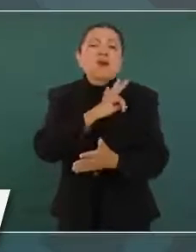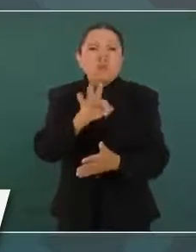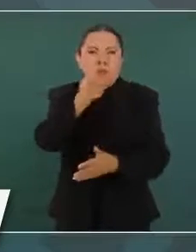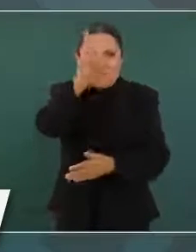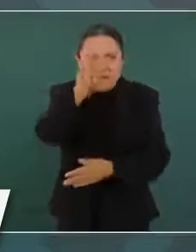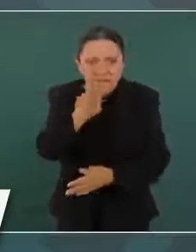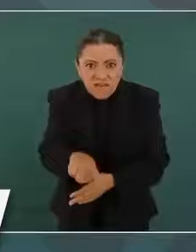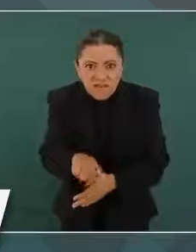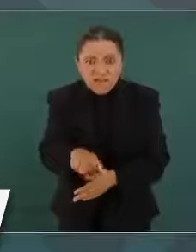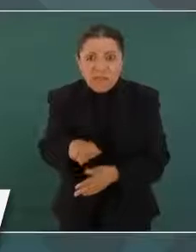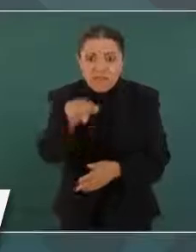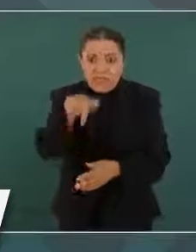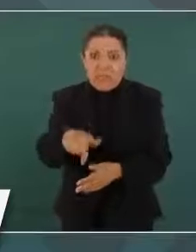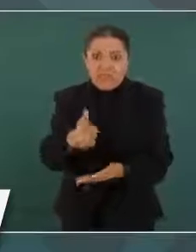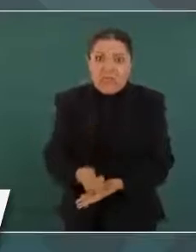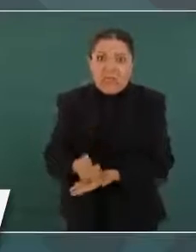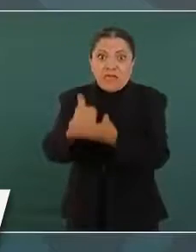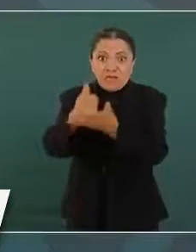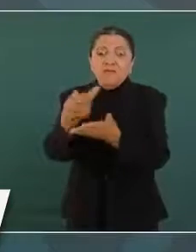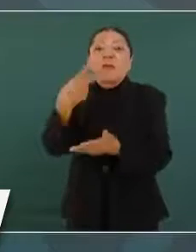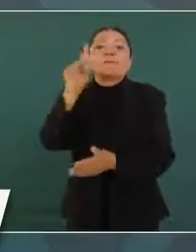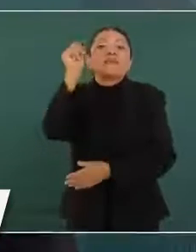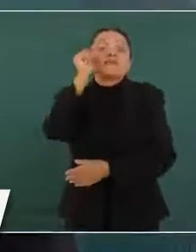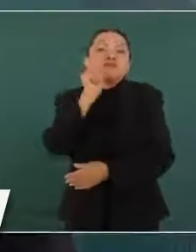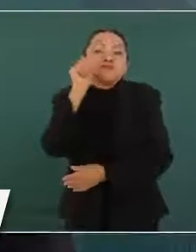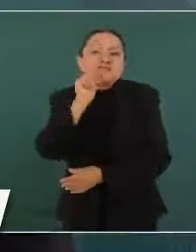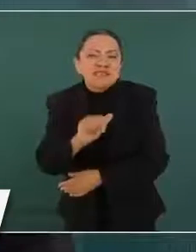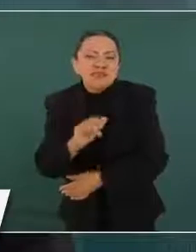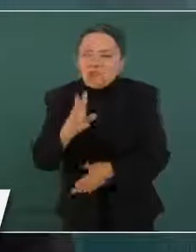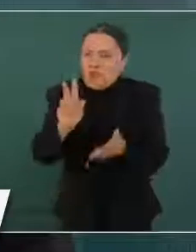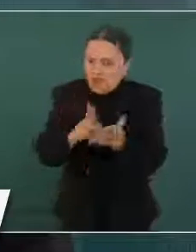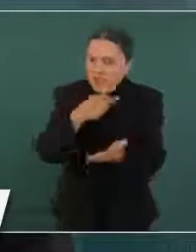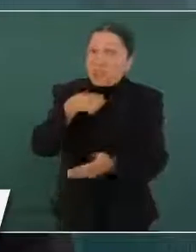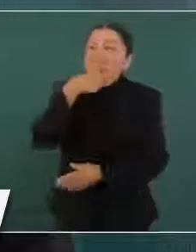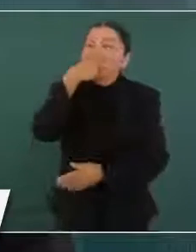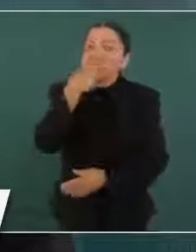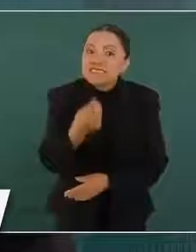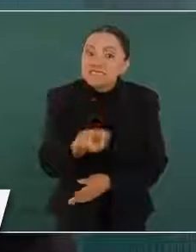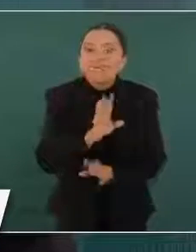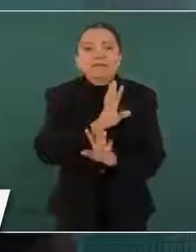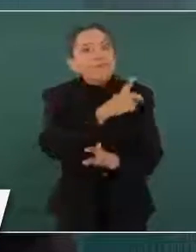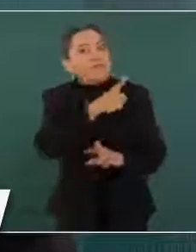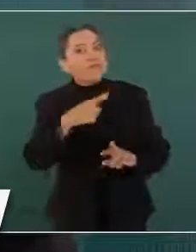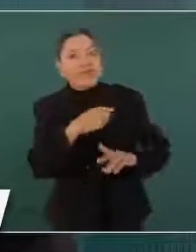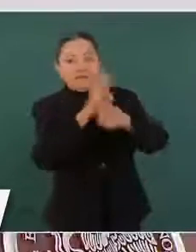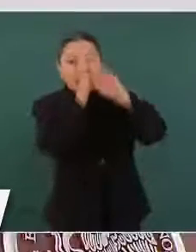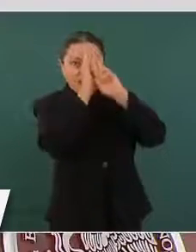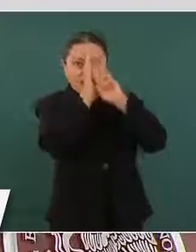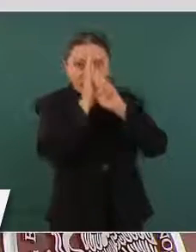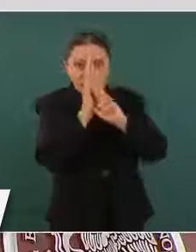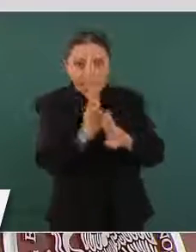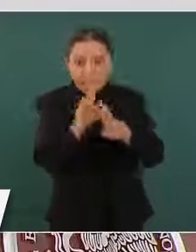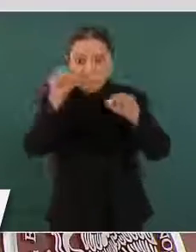siempre y cuando, repito, se respete nuestra soberanía.